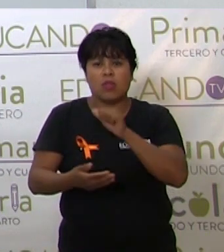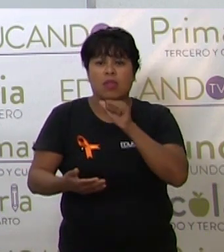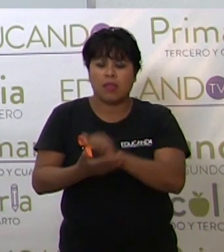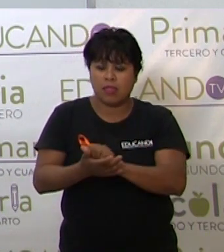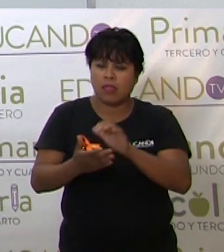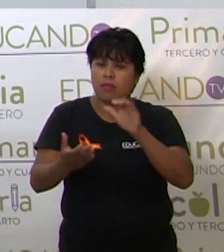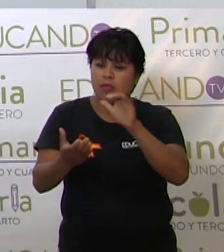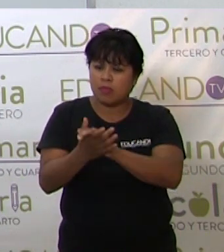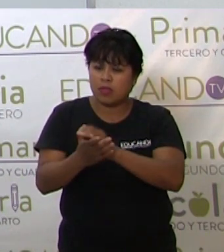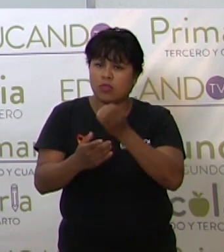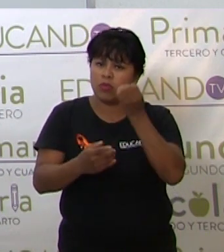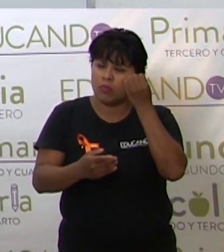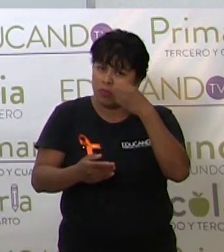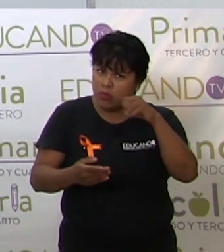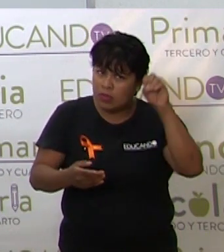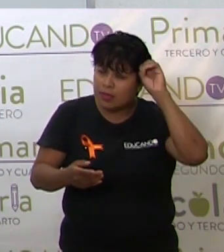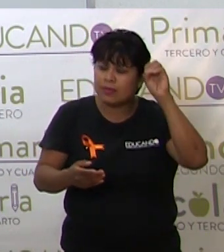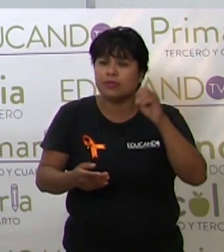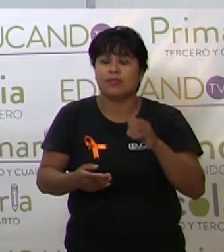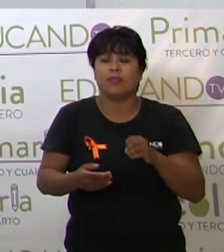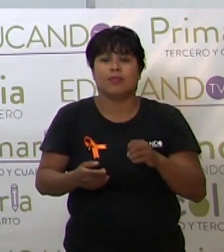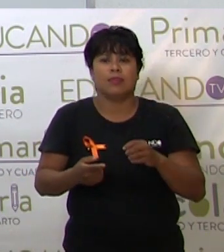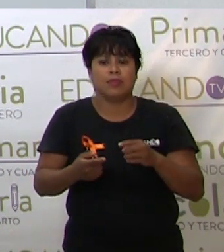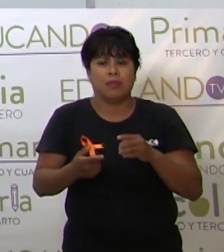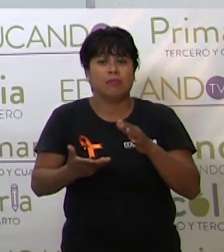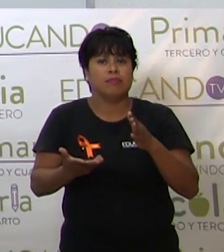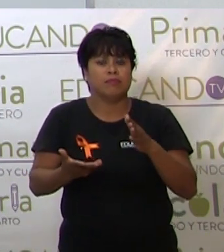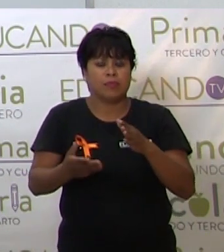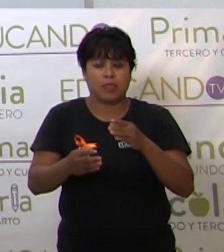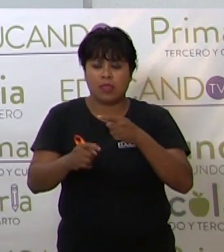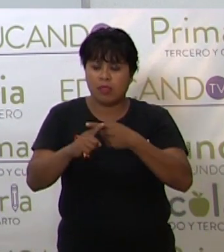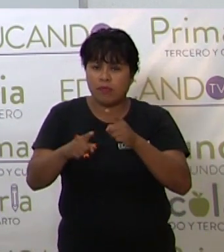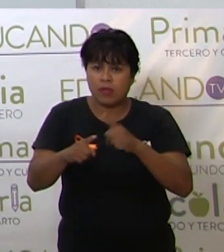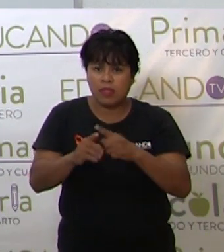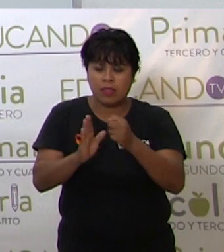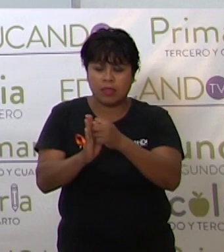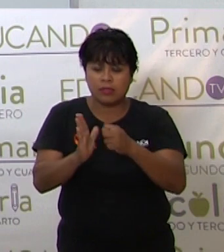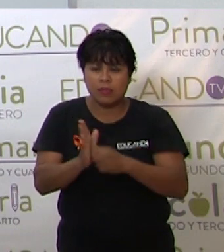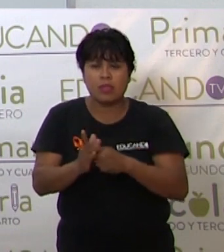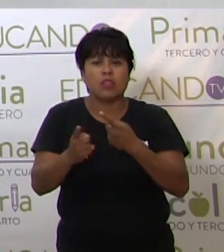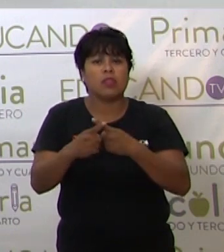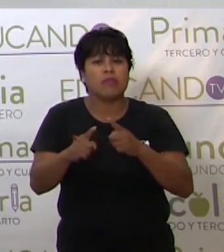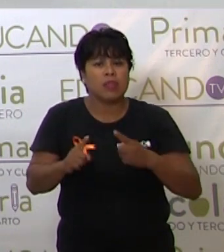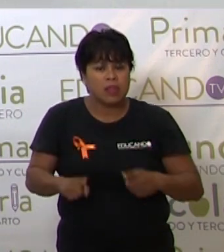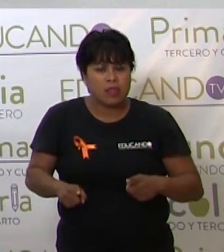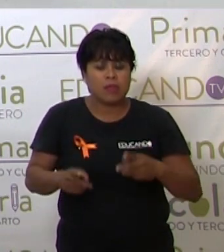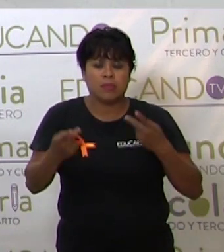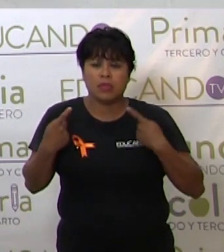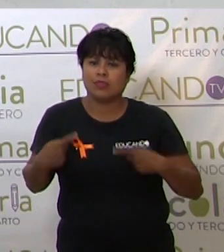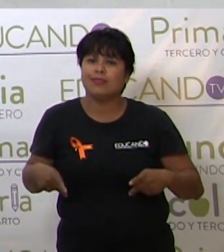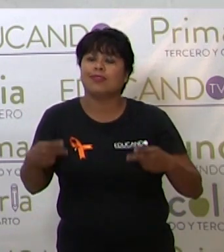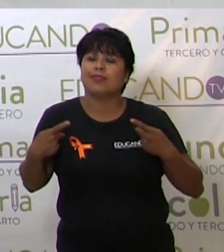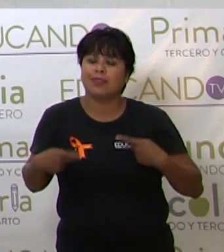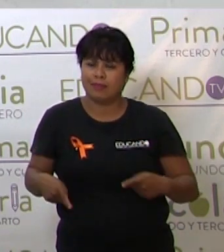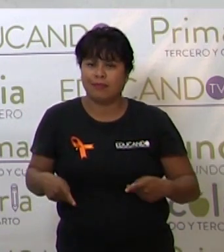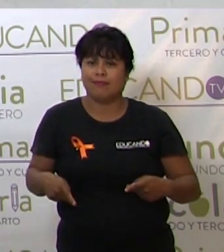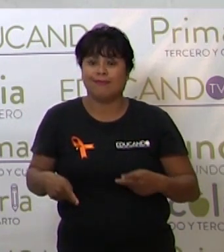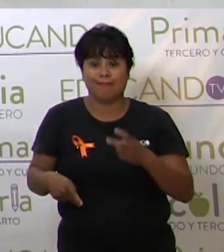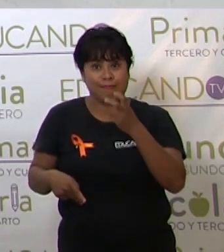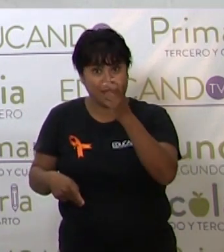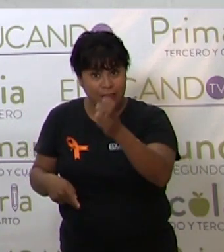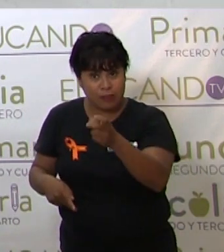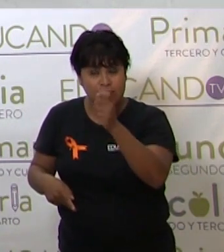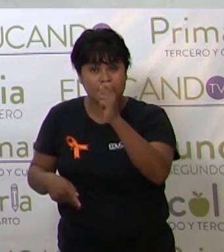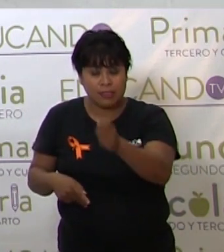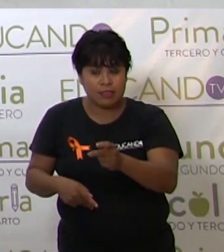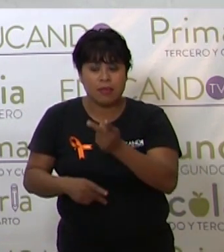matrimonio, de bautizo, los testamentos, las cartas que fueron escritas por el personaje. Esas son